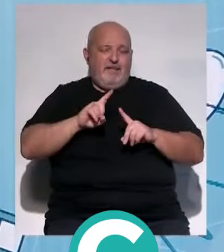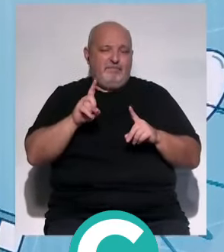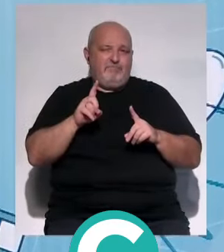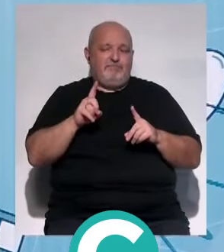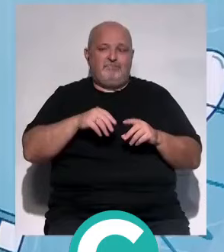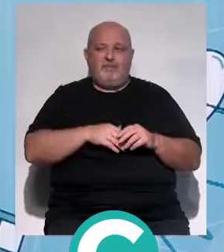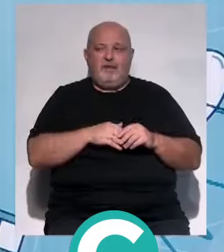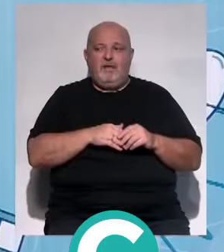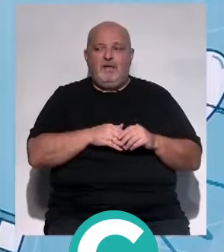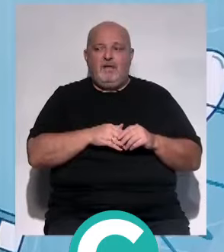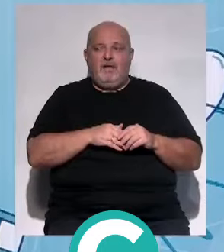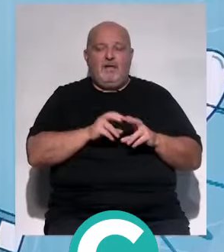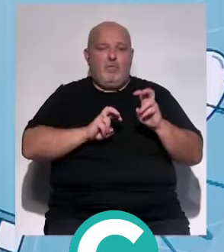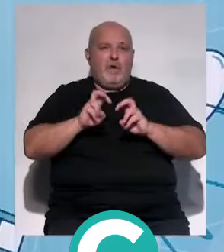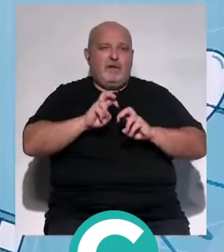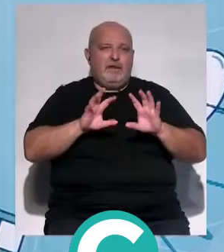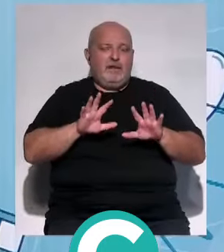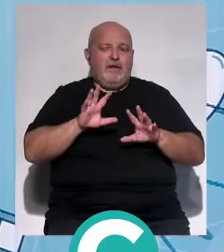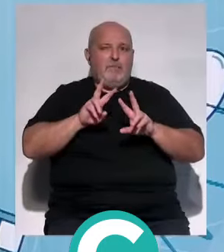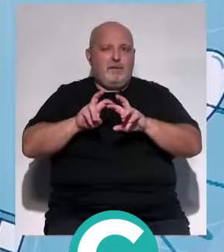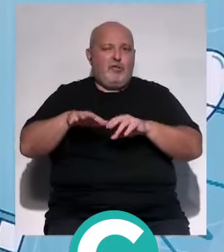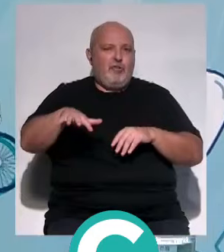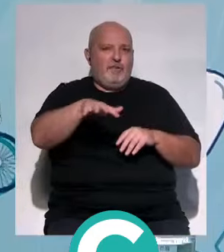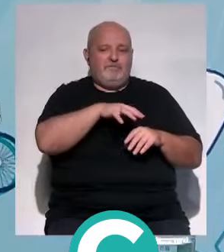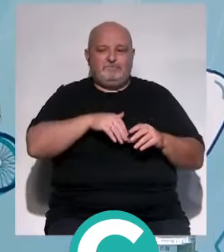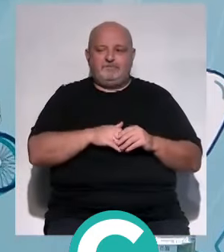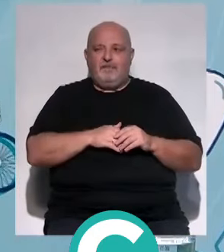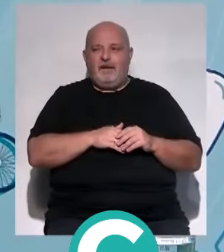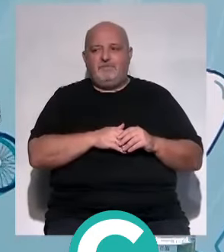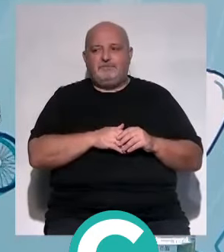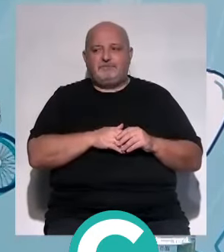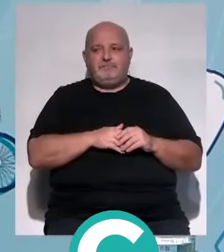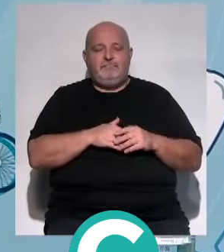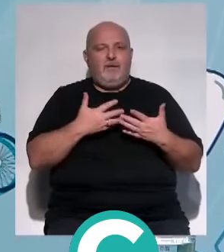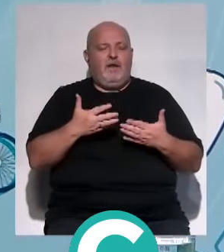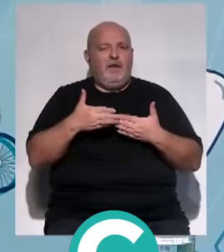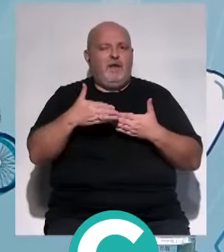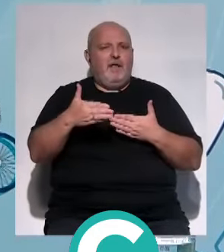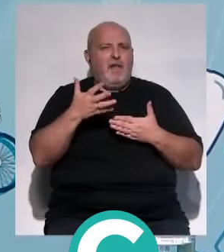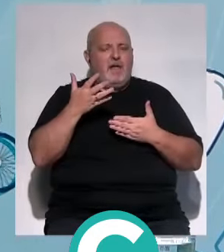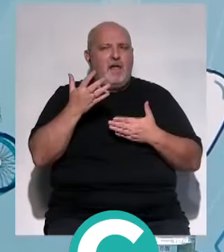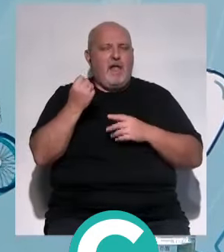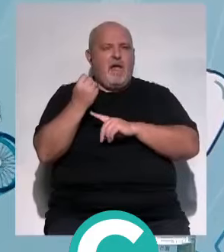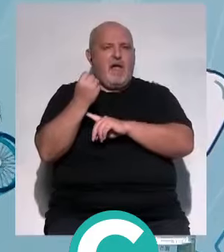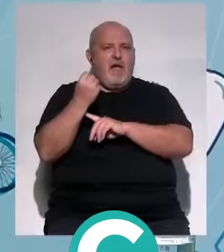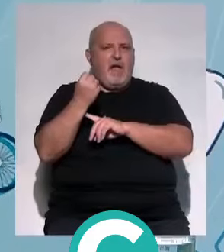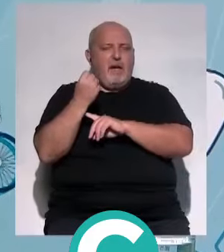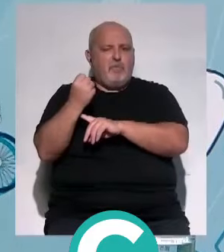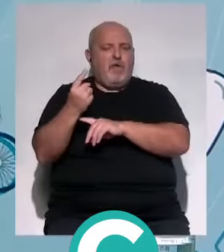nivel de locales, pero seguimos investigando. Muy bien. Cuentan con el apoyo de